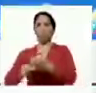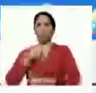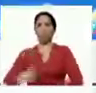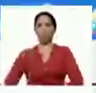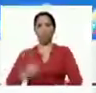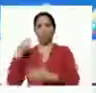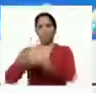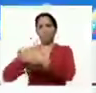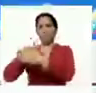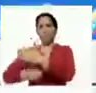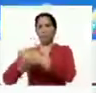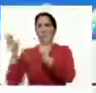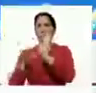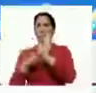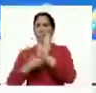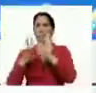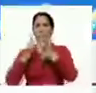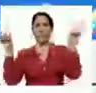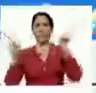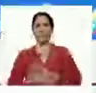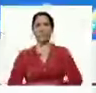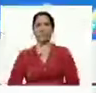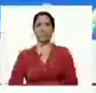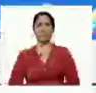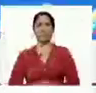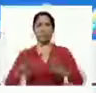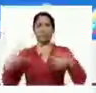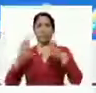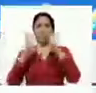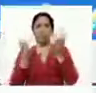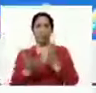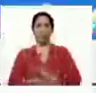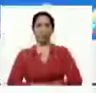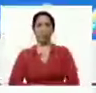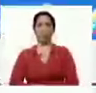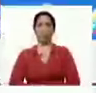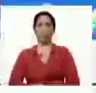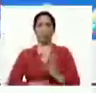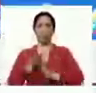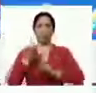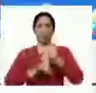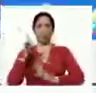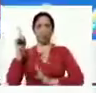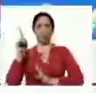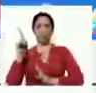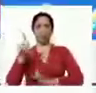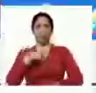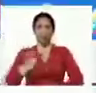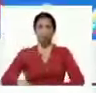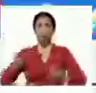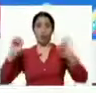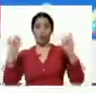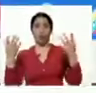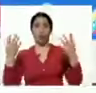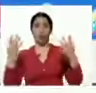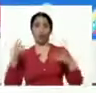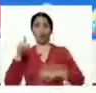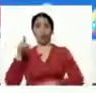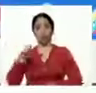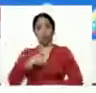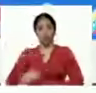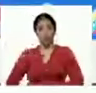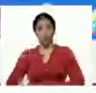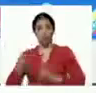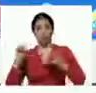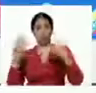combate por la verdad por la paz por un nuevo mundo de desarrollo así China lo logró y si China lo logró